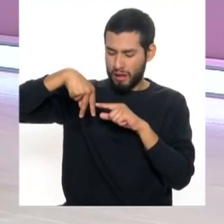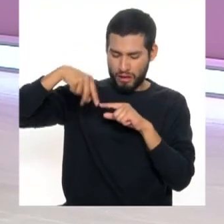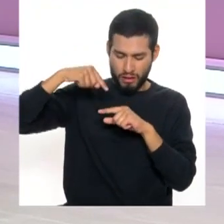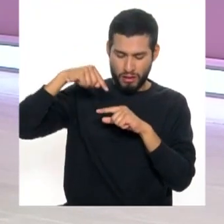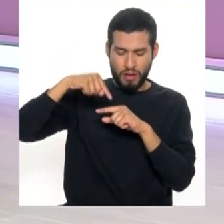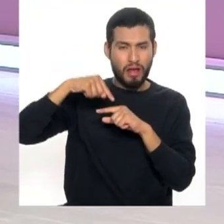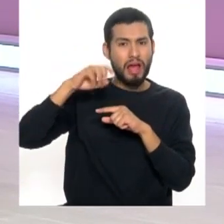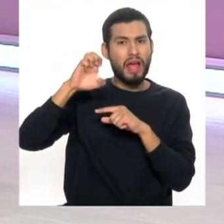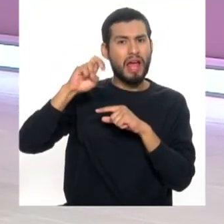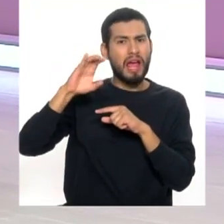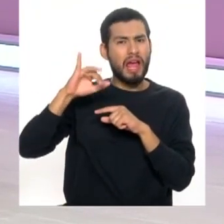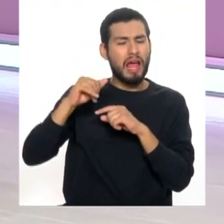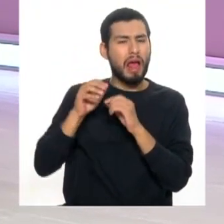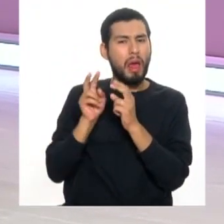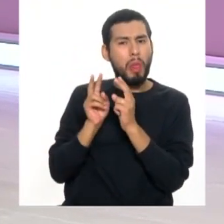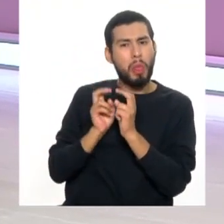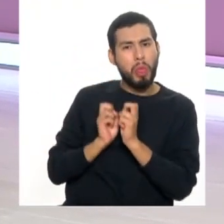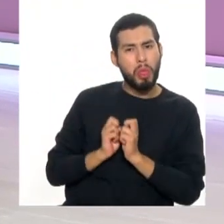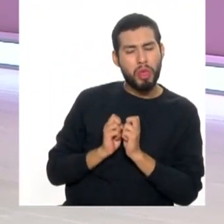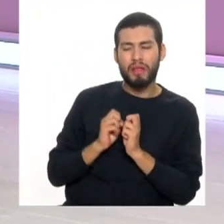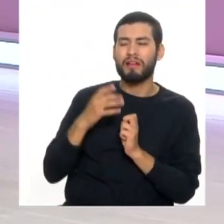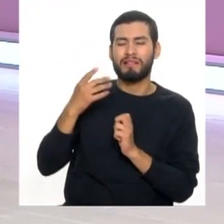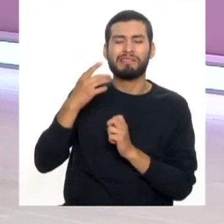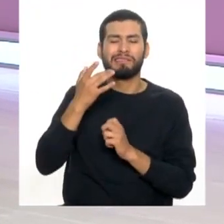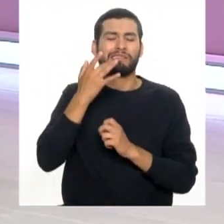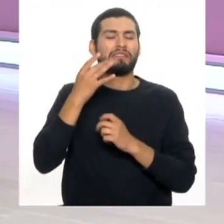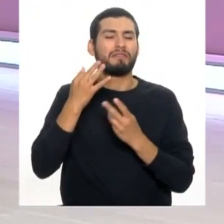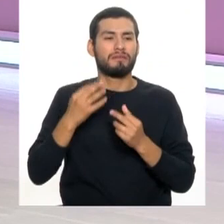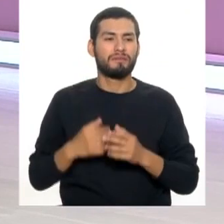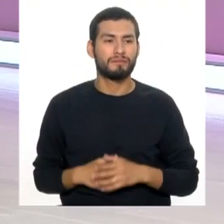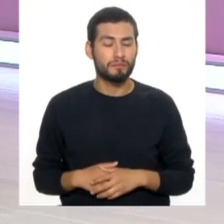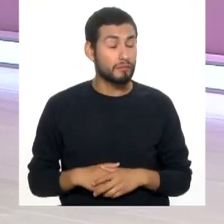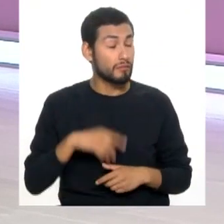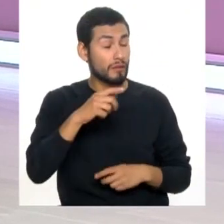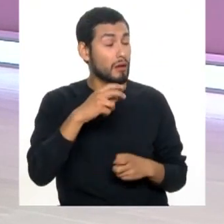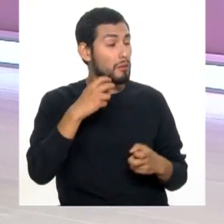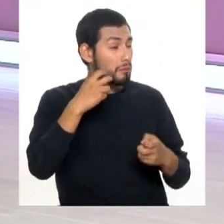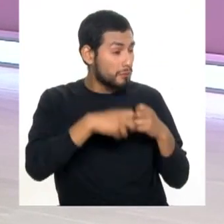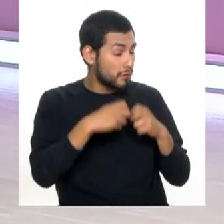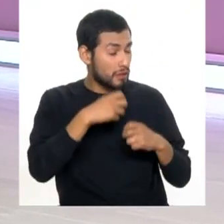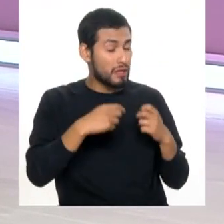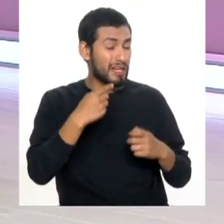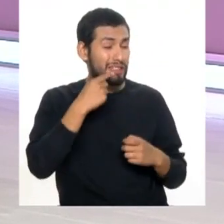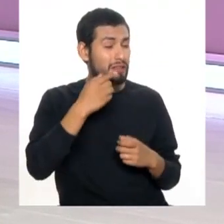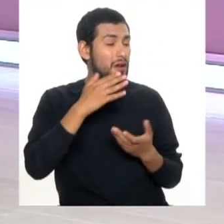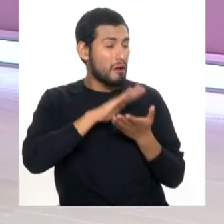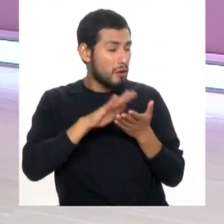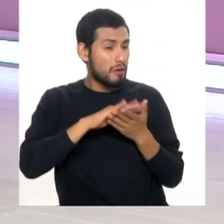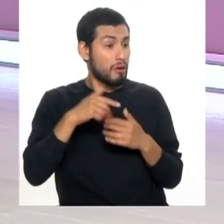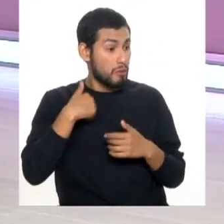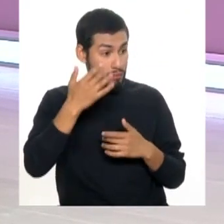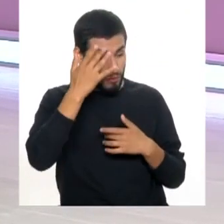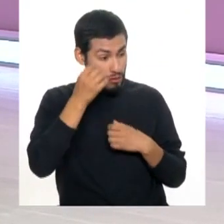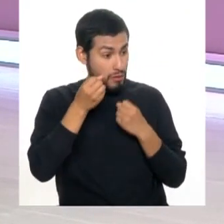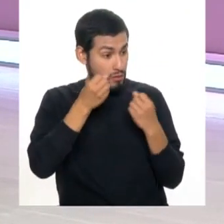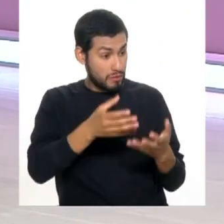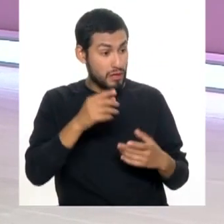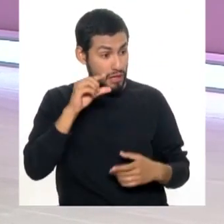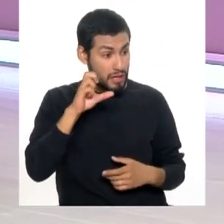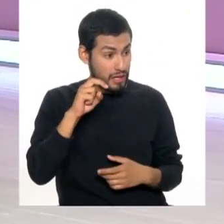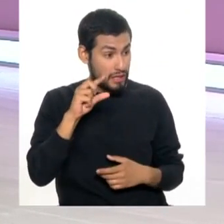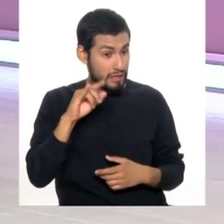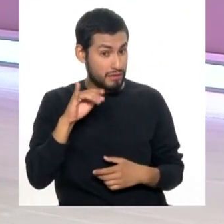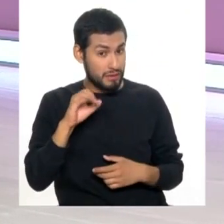yo veo que los enfocan mucho por el lado de la higiene, de la infección. Pero ¿pueden haber enfermedades también que condicionan gingivitis? Sí,